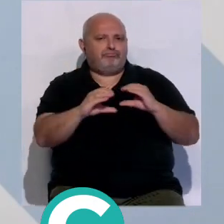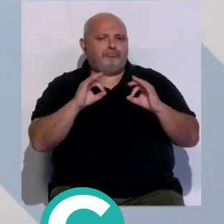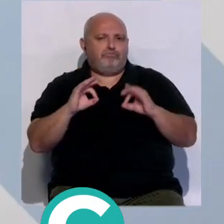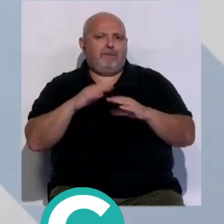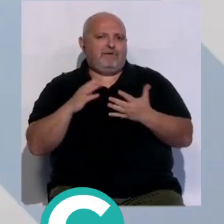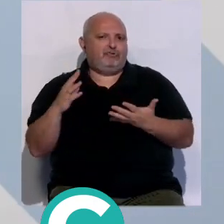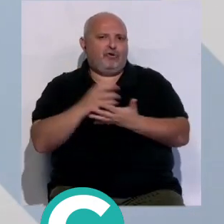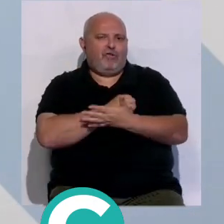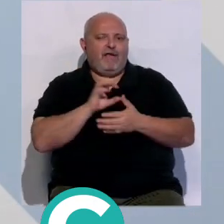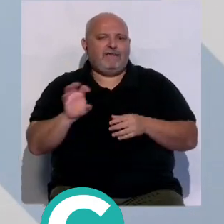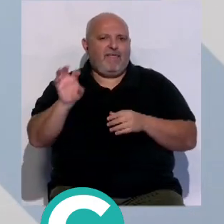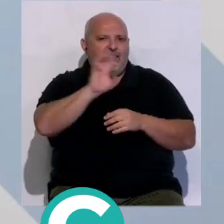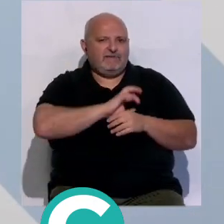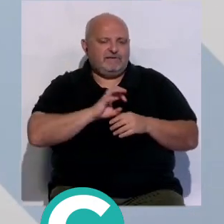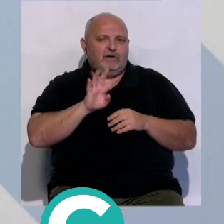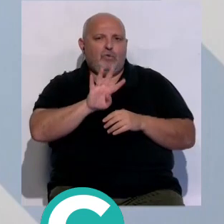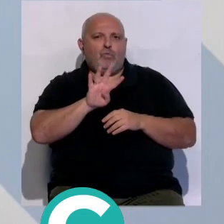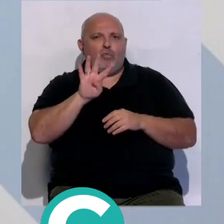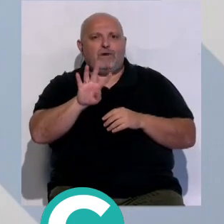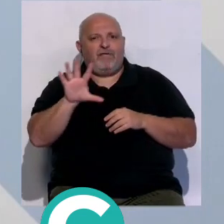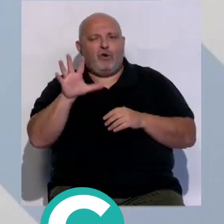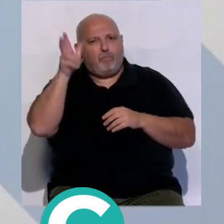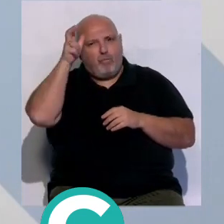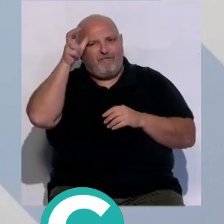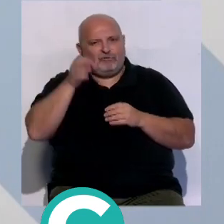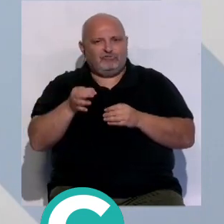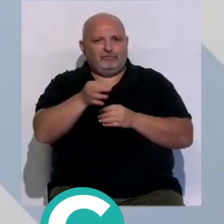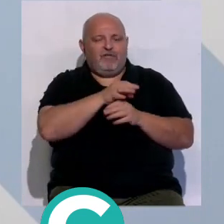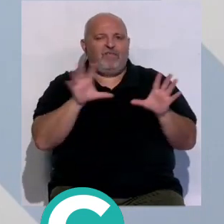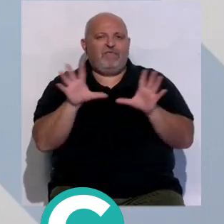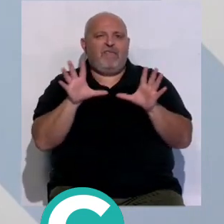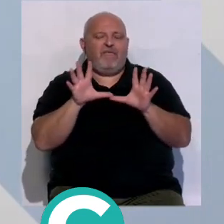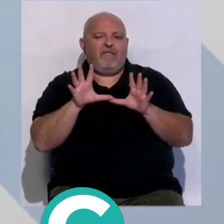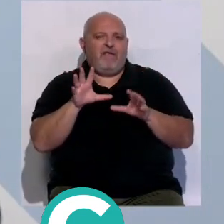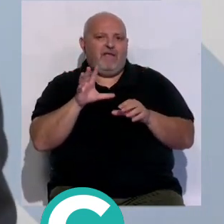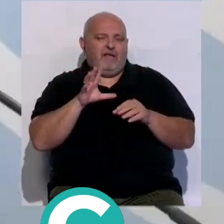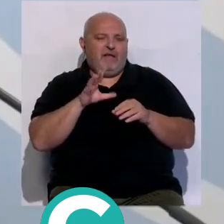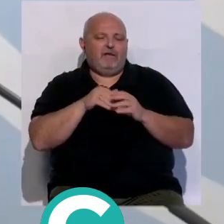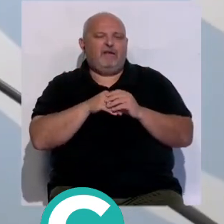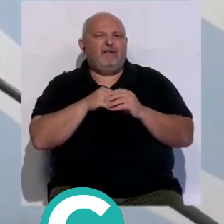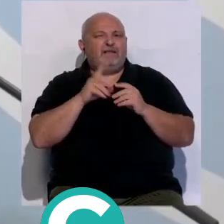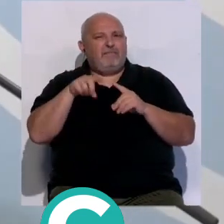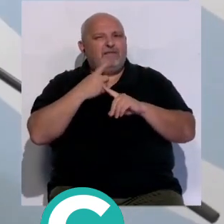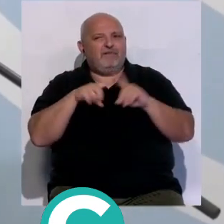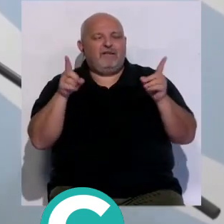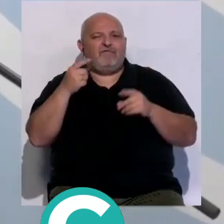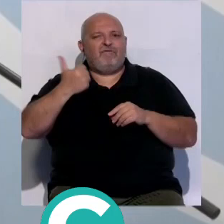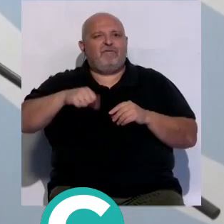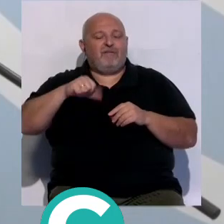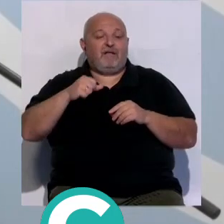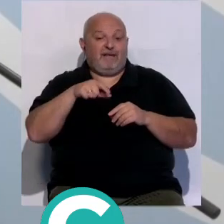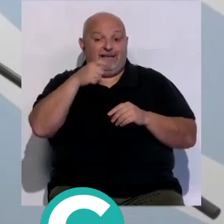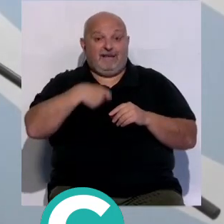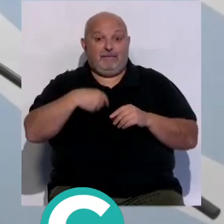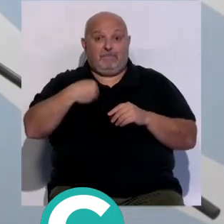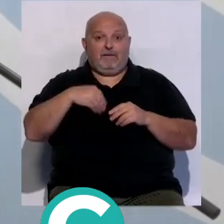para todas las entidades para los 45 municipios para las 10 entidades locales autónomas distinta ha sido la valoración de Juan